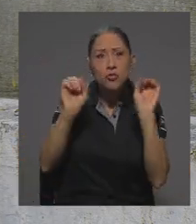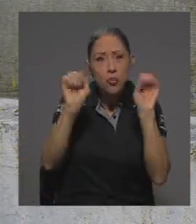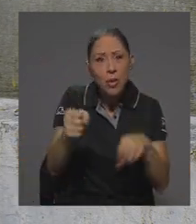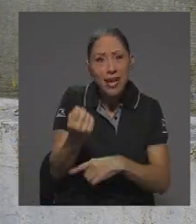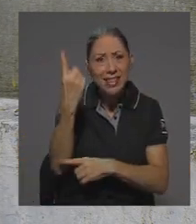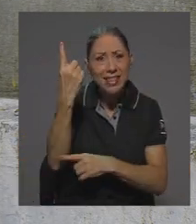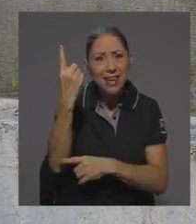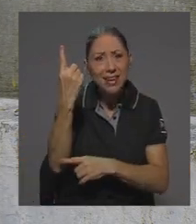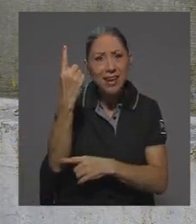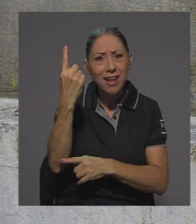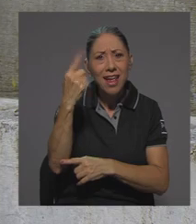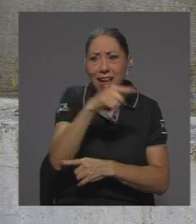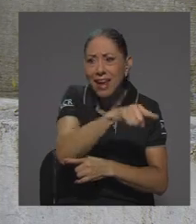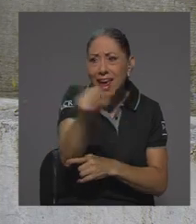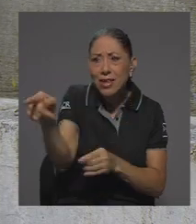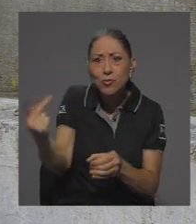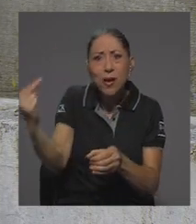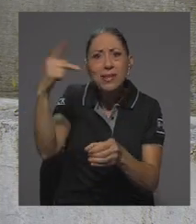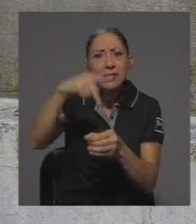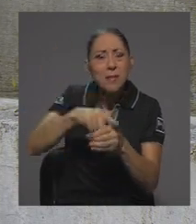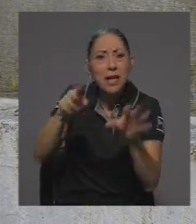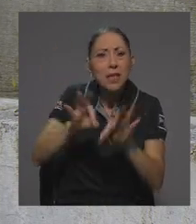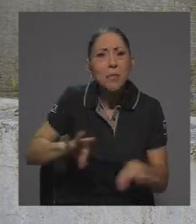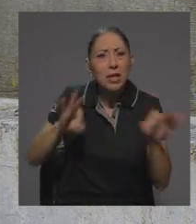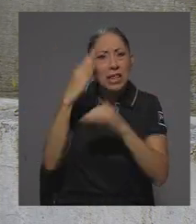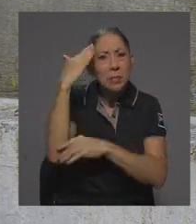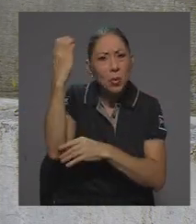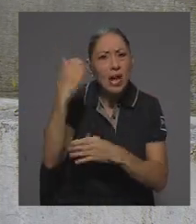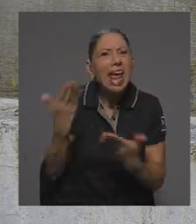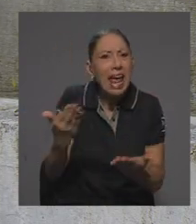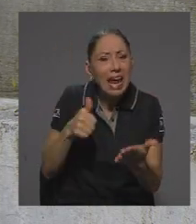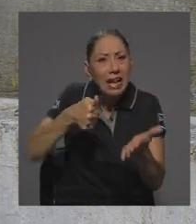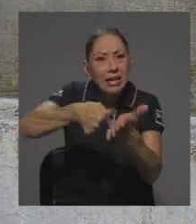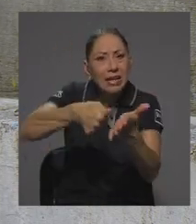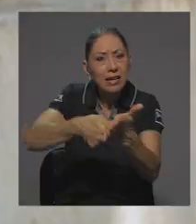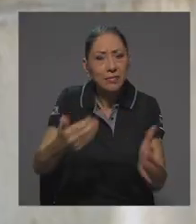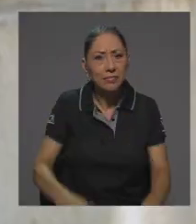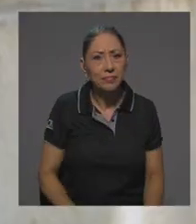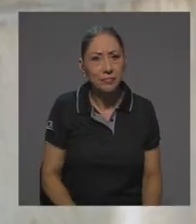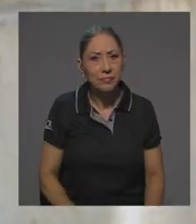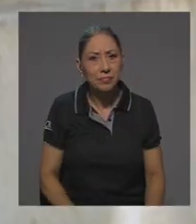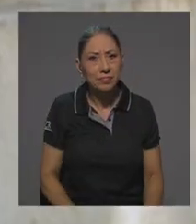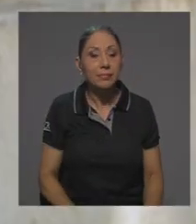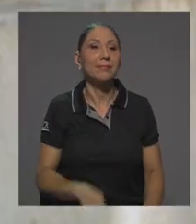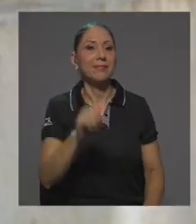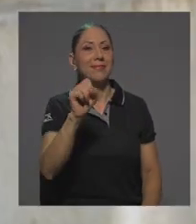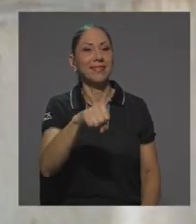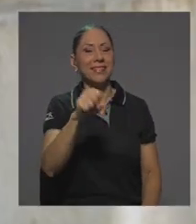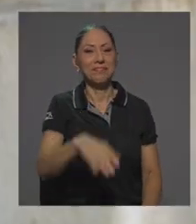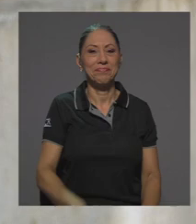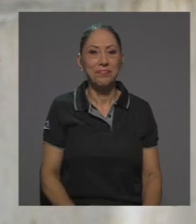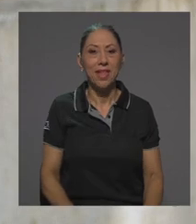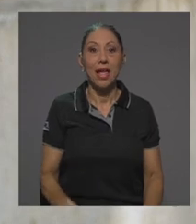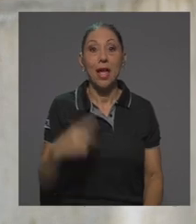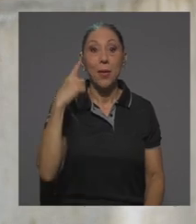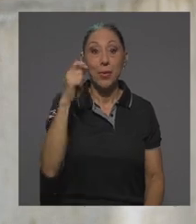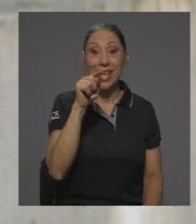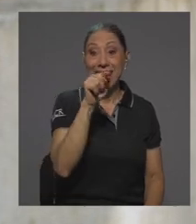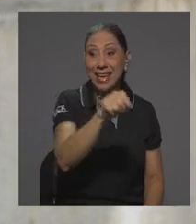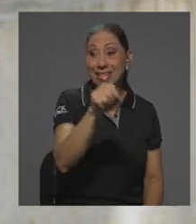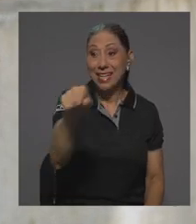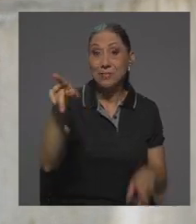por qué es importante que ellos participen en estos procesos de elección que se avecinan? Sí, efectivamente, como se está comentando, al ser